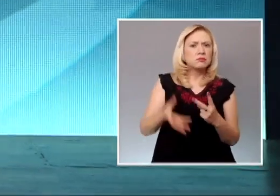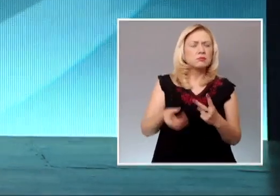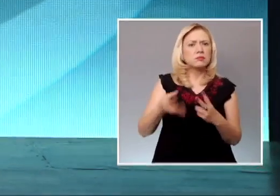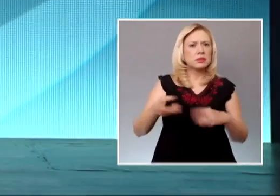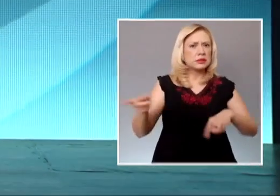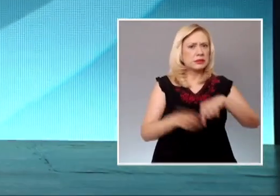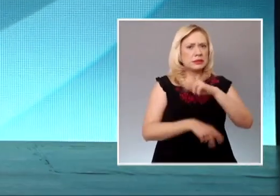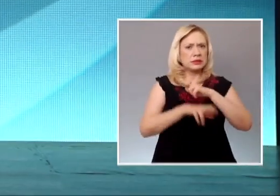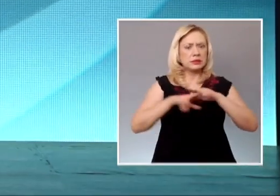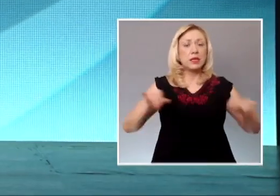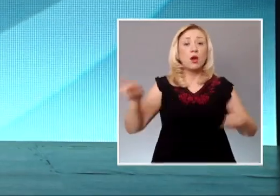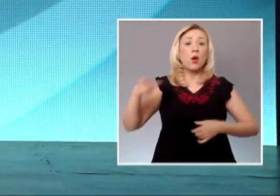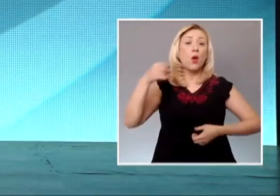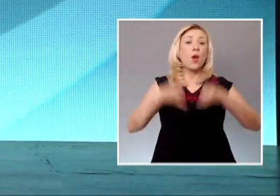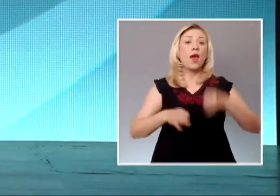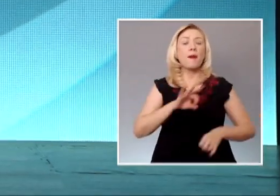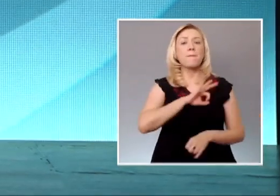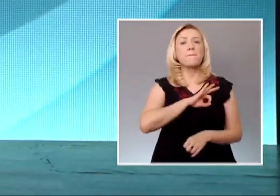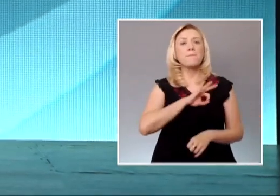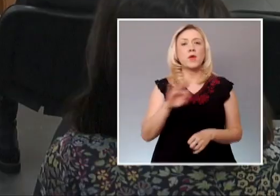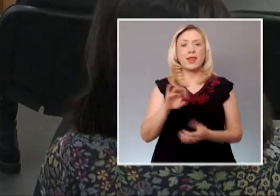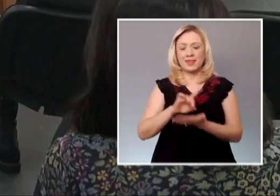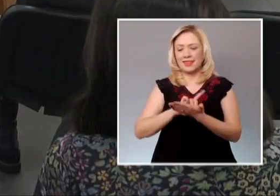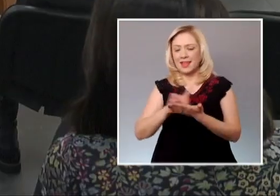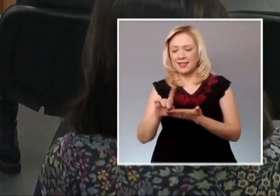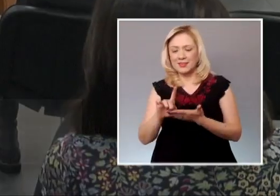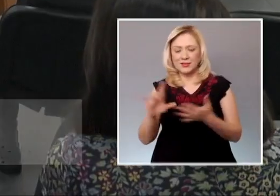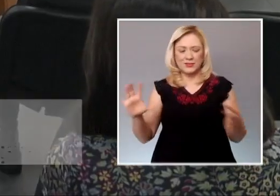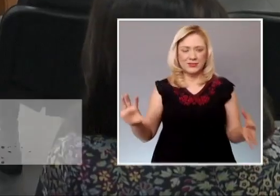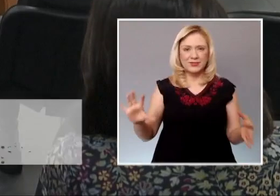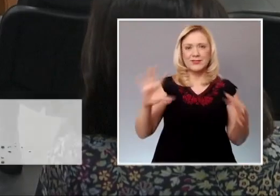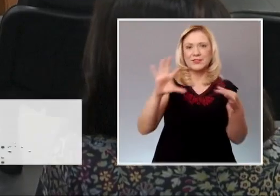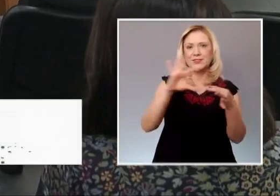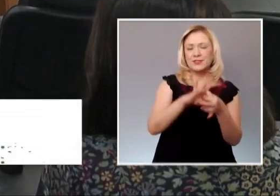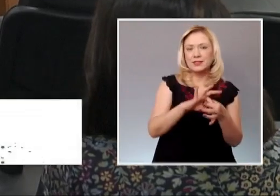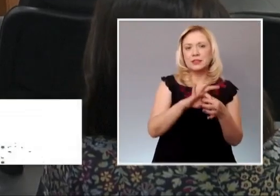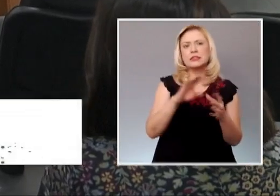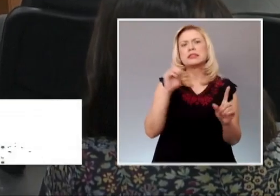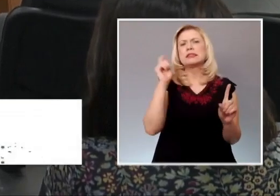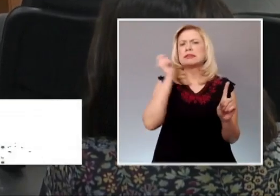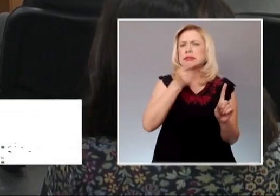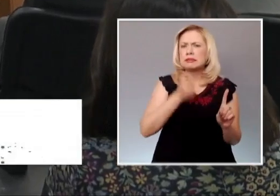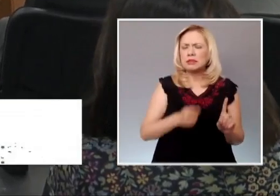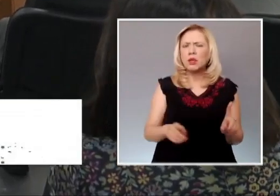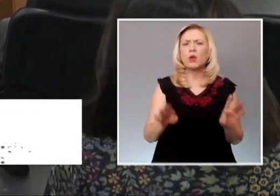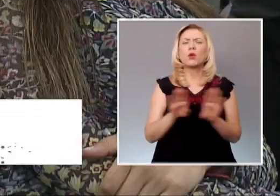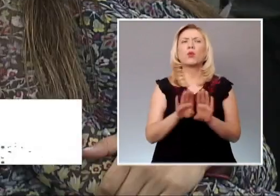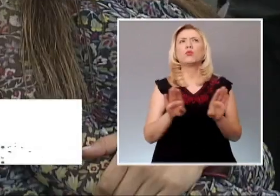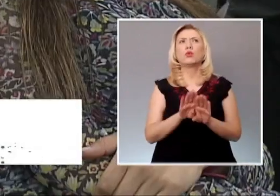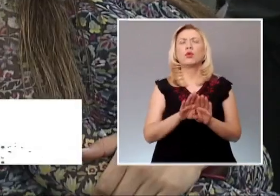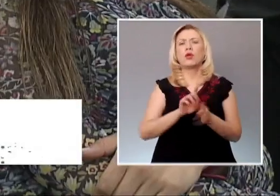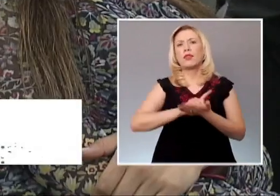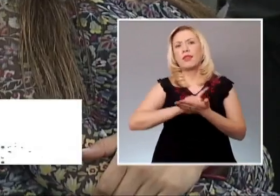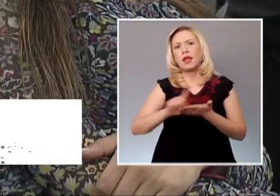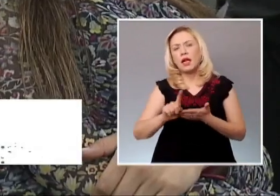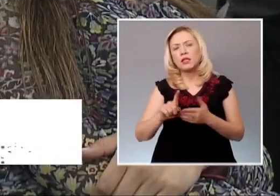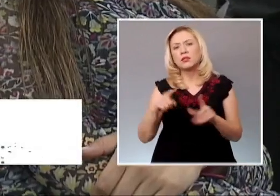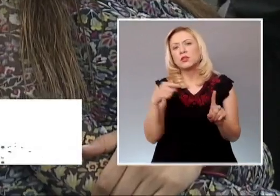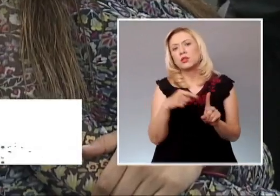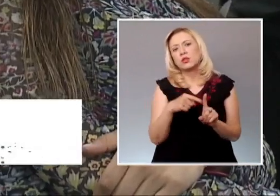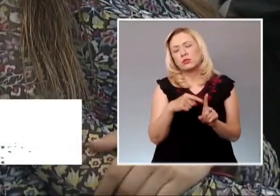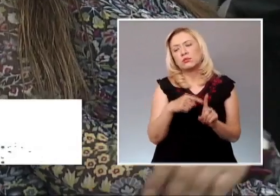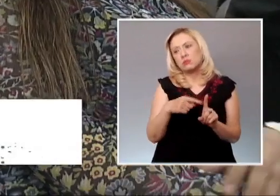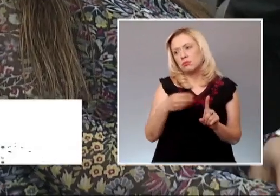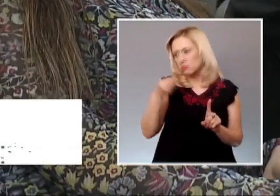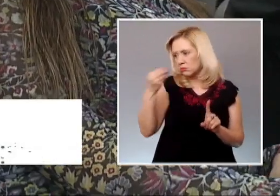colisión entre derechos. Es utilizado para definir los límites de un derecho y la mejor alternativa para buscar racionalizar